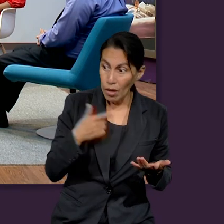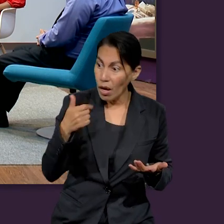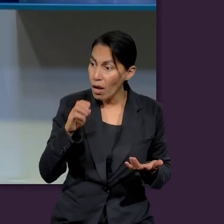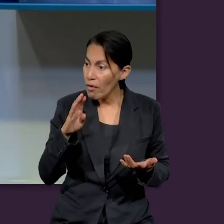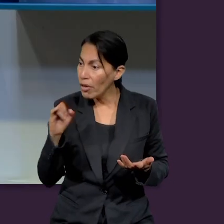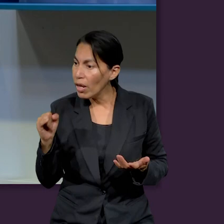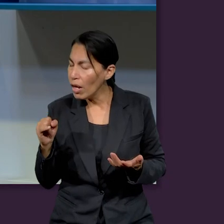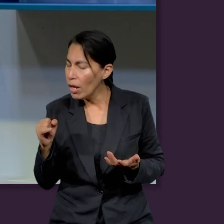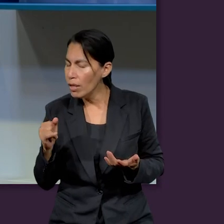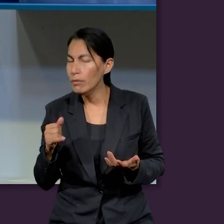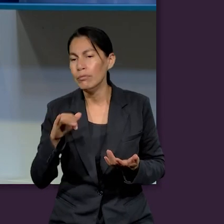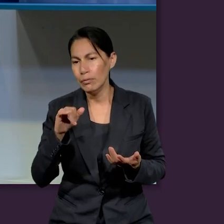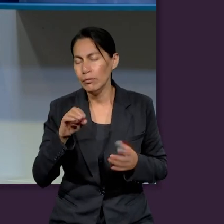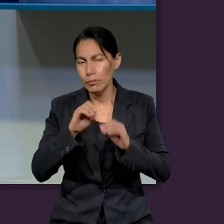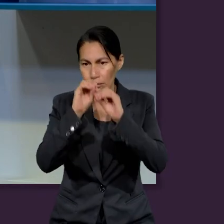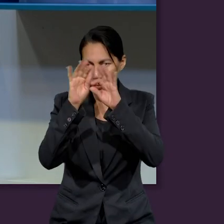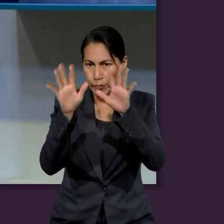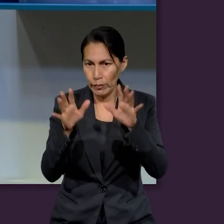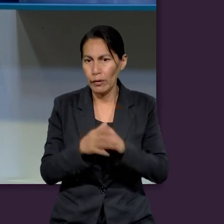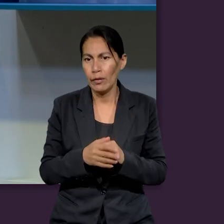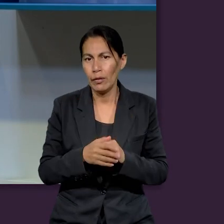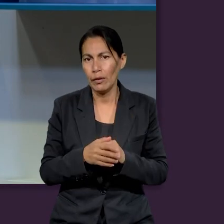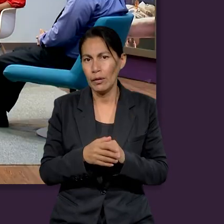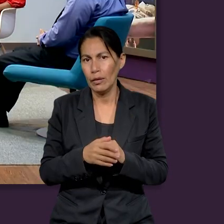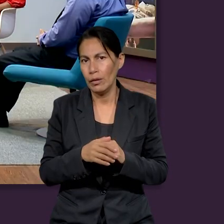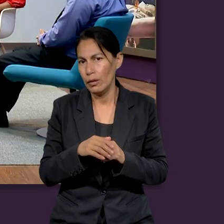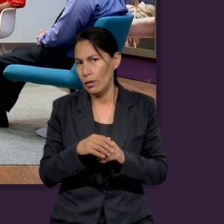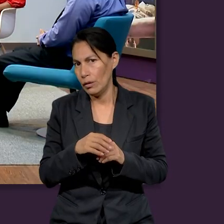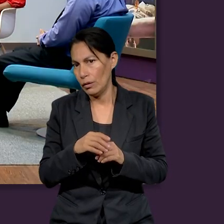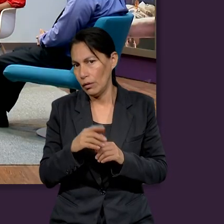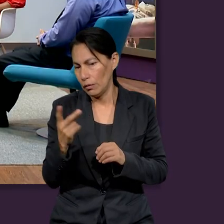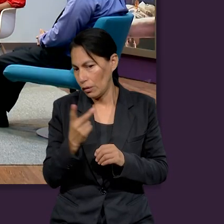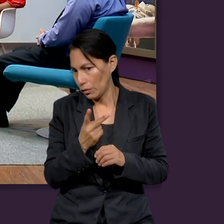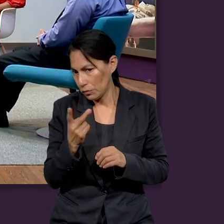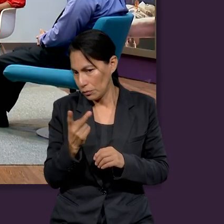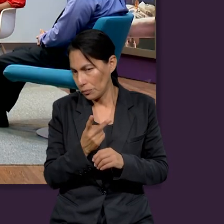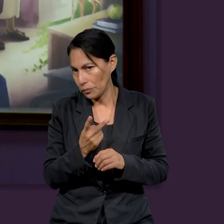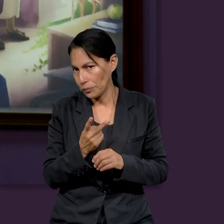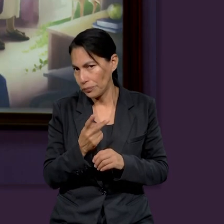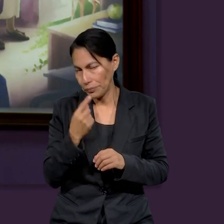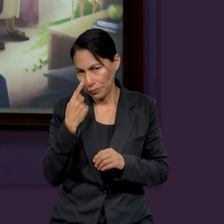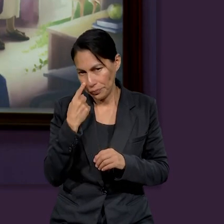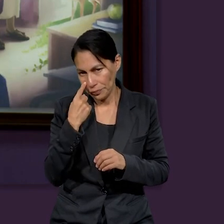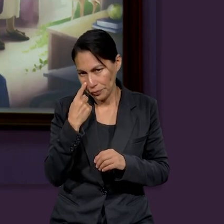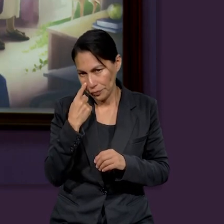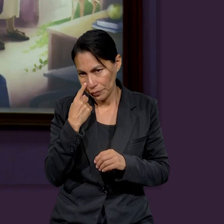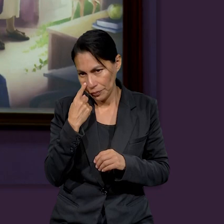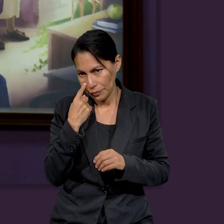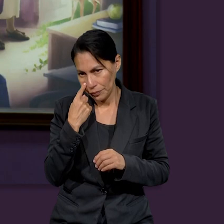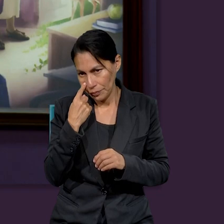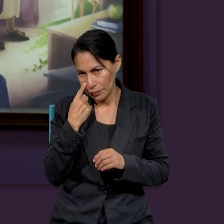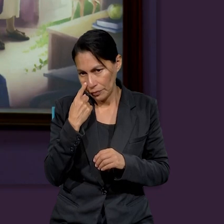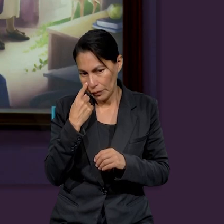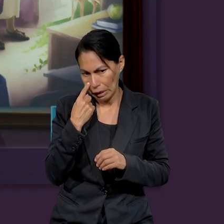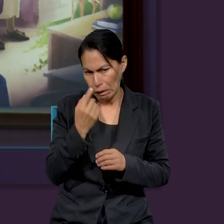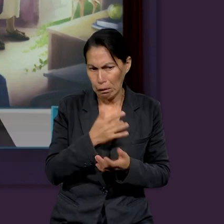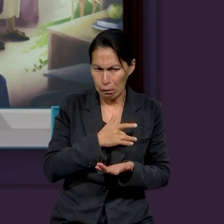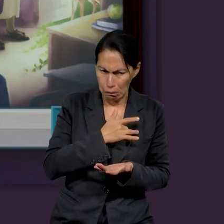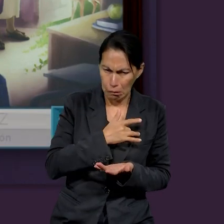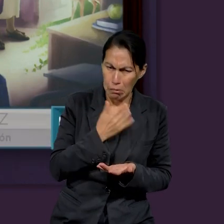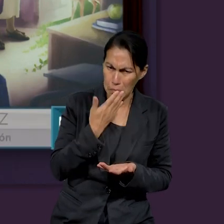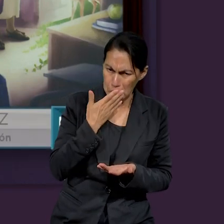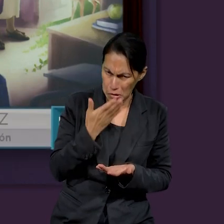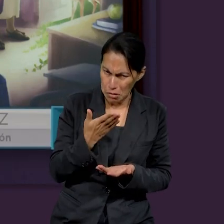referente a ello o a lo de Ananías, Gaby? Claro, hay algo muy interesante que sucede en ambos casos,